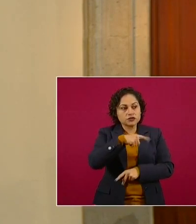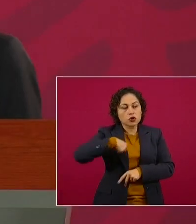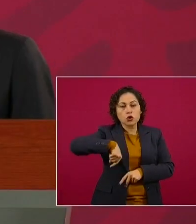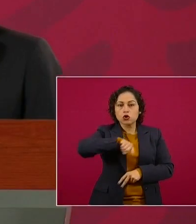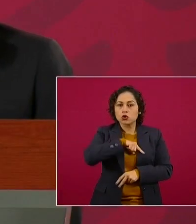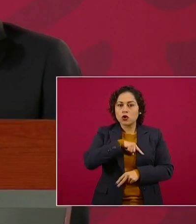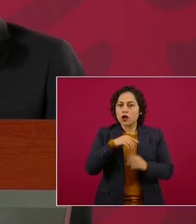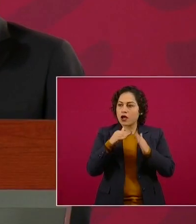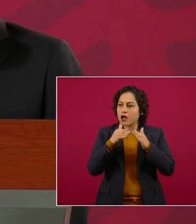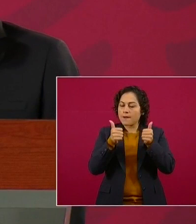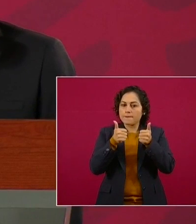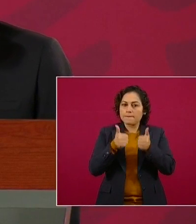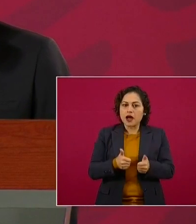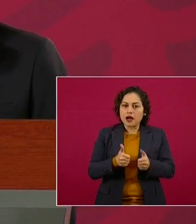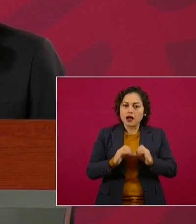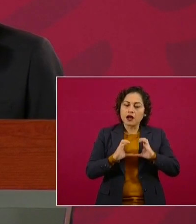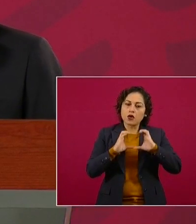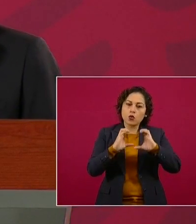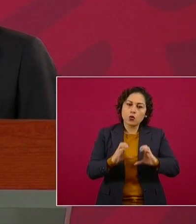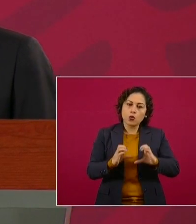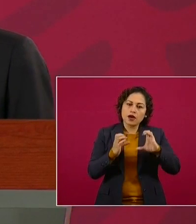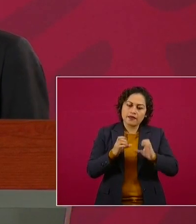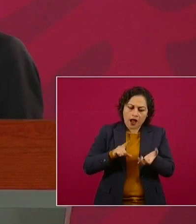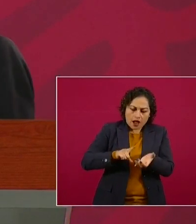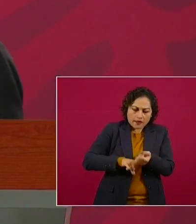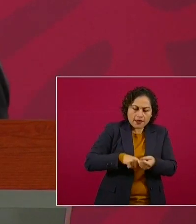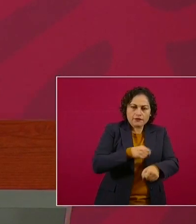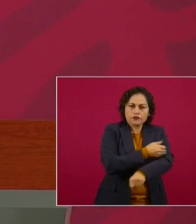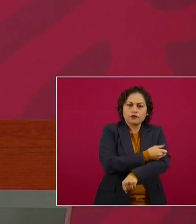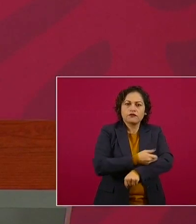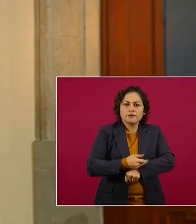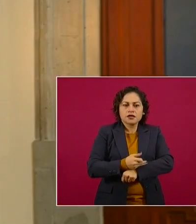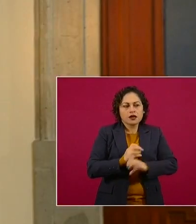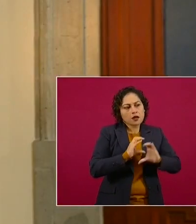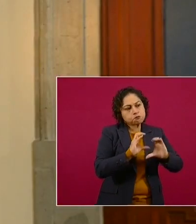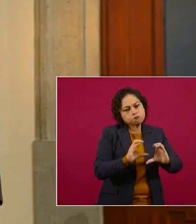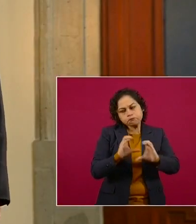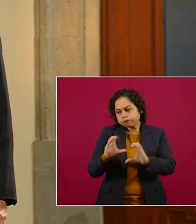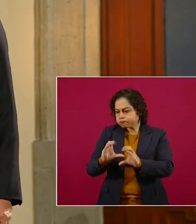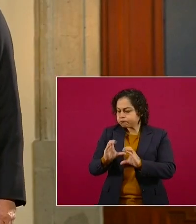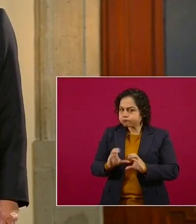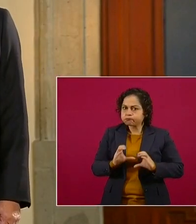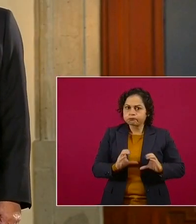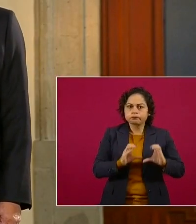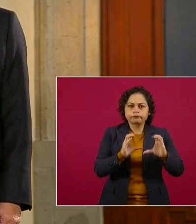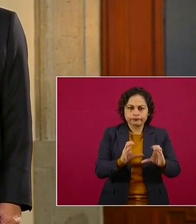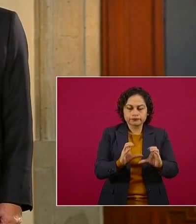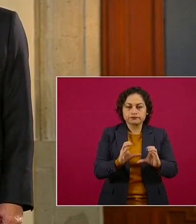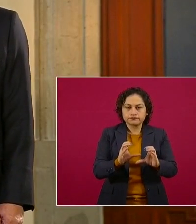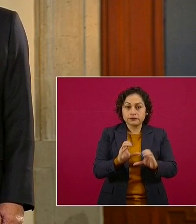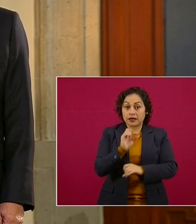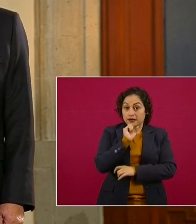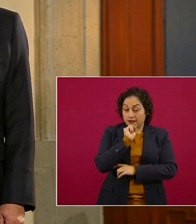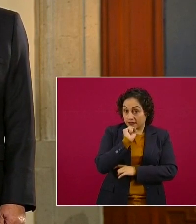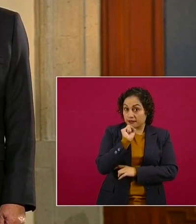en familia, sobre todo atendimos